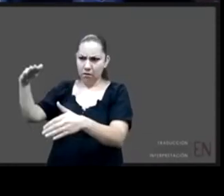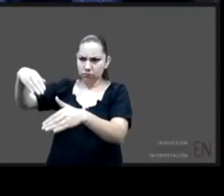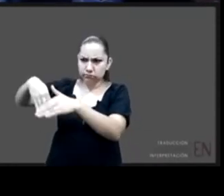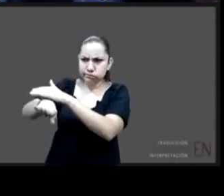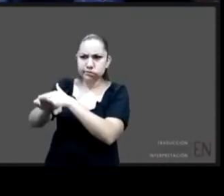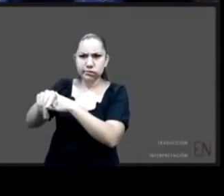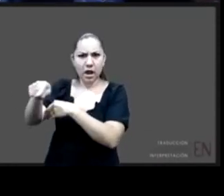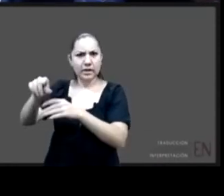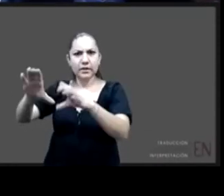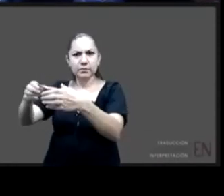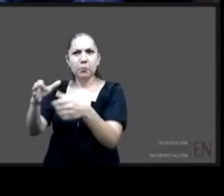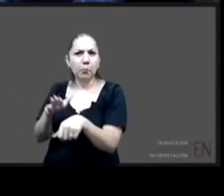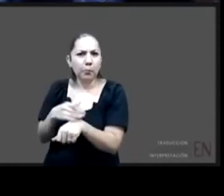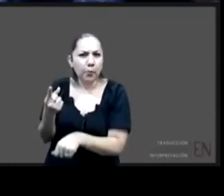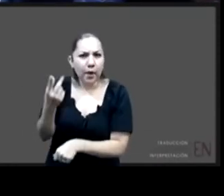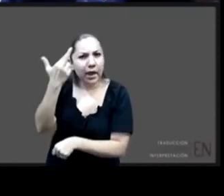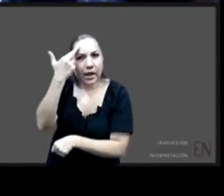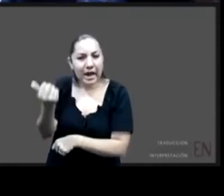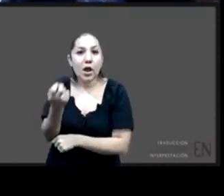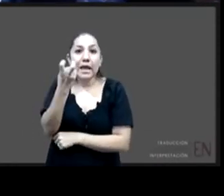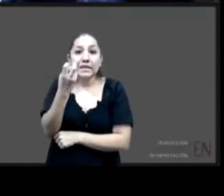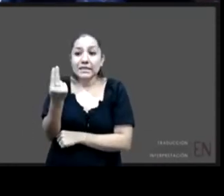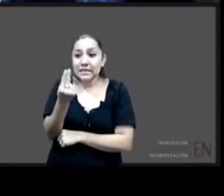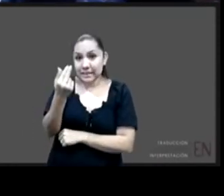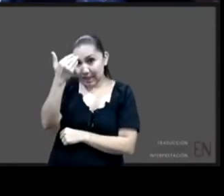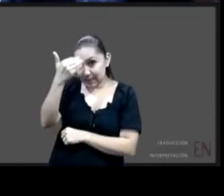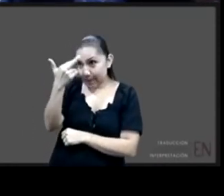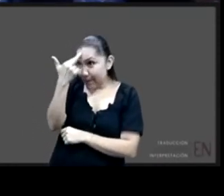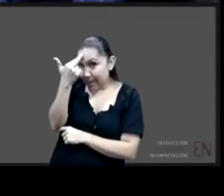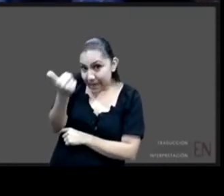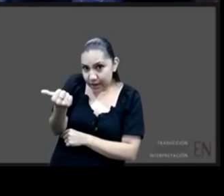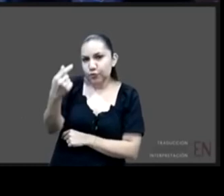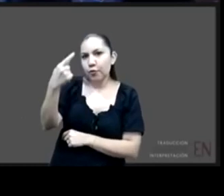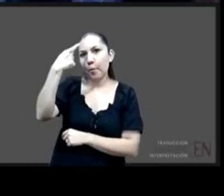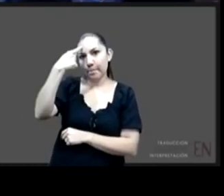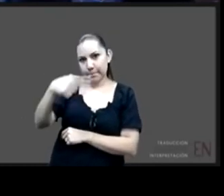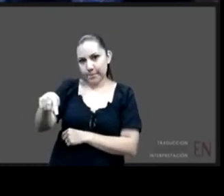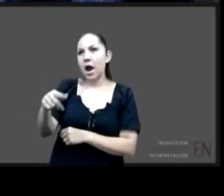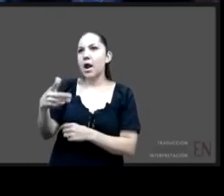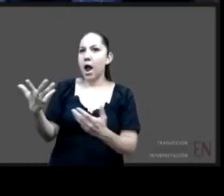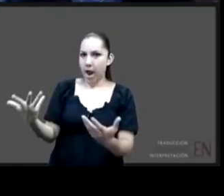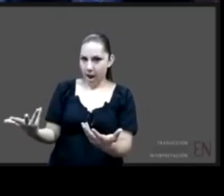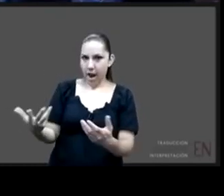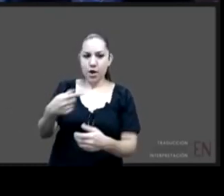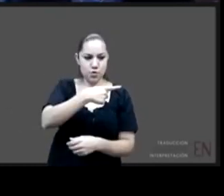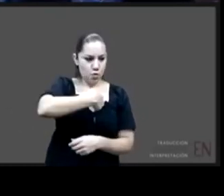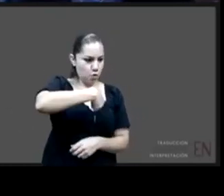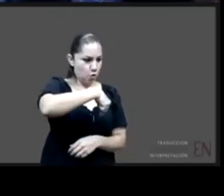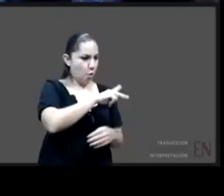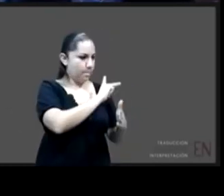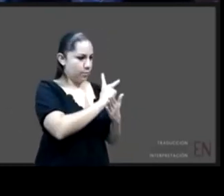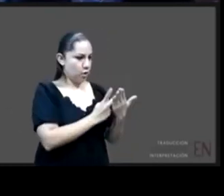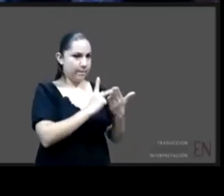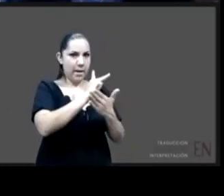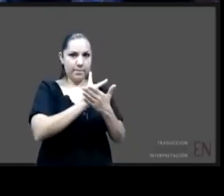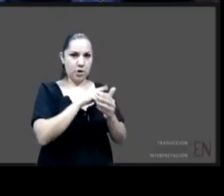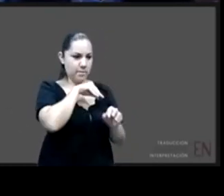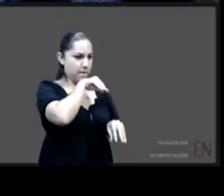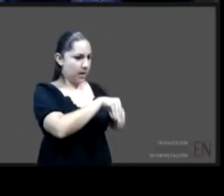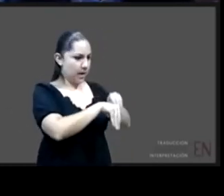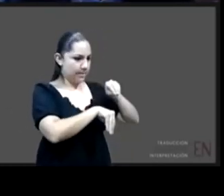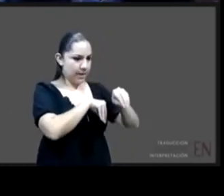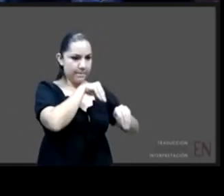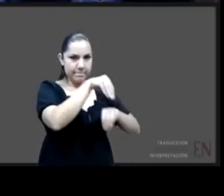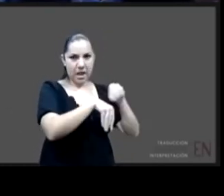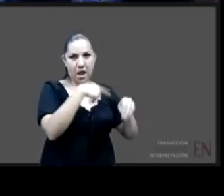los niños están ingresando entonces también podemos dirigir los programas preventivos para evitar que los niños ingresen por